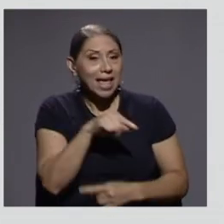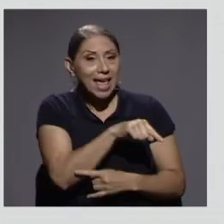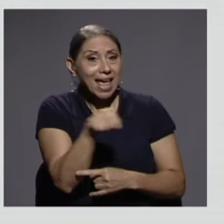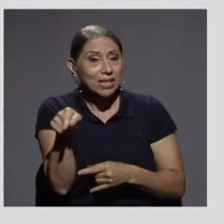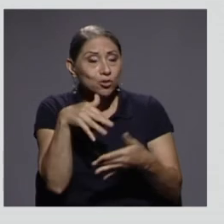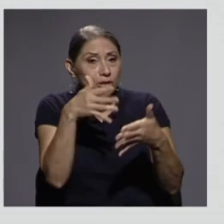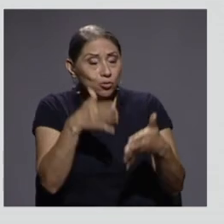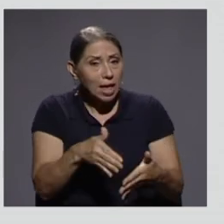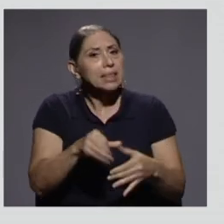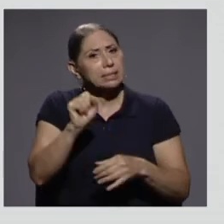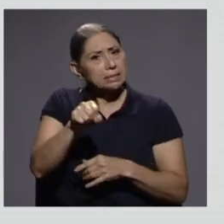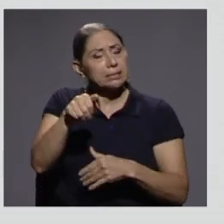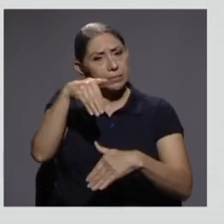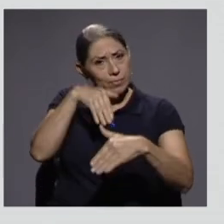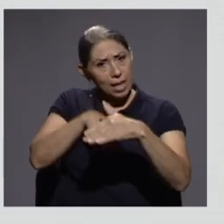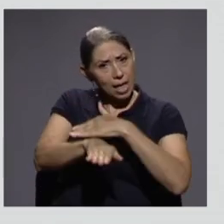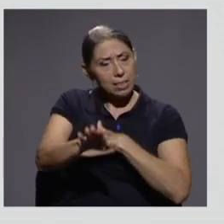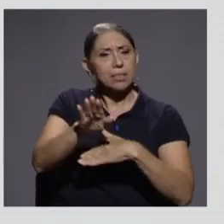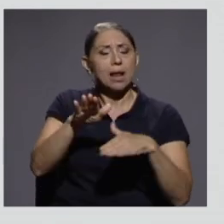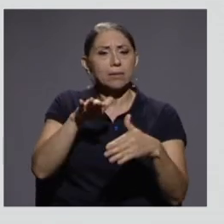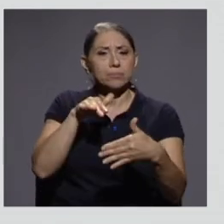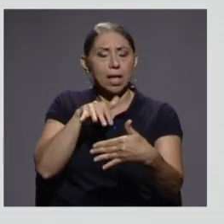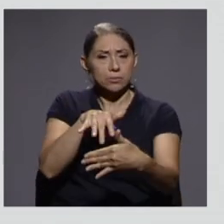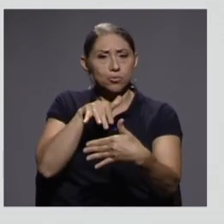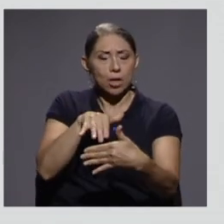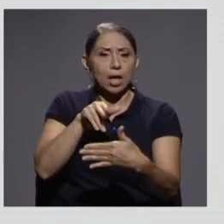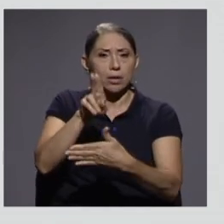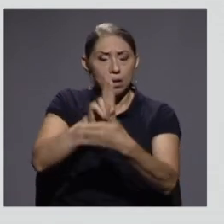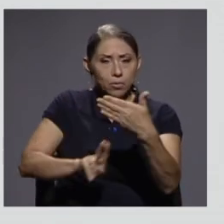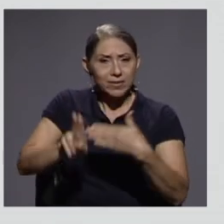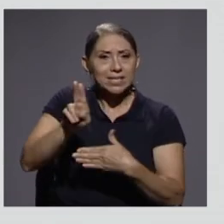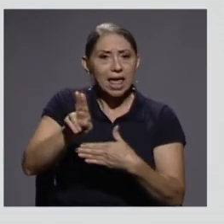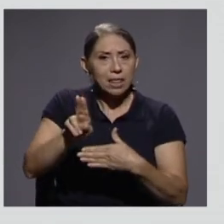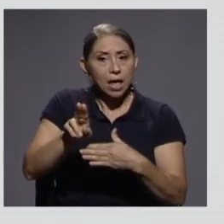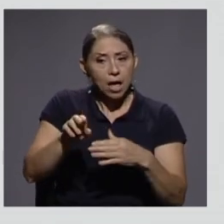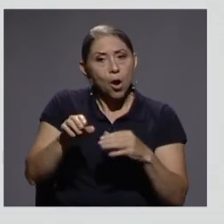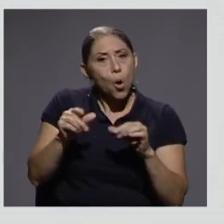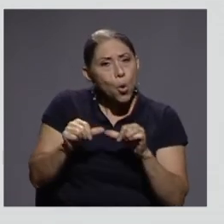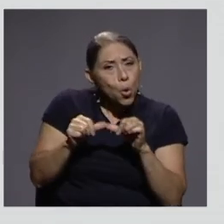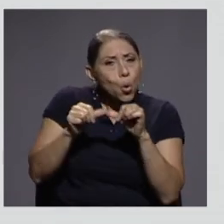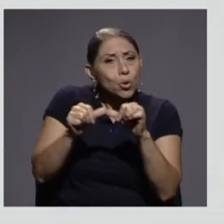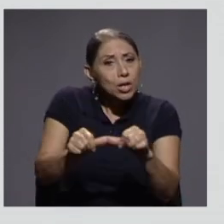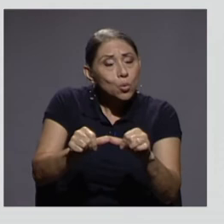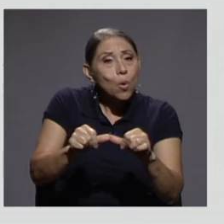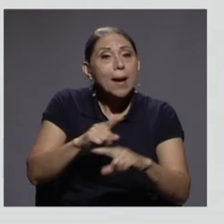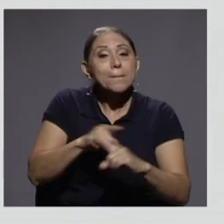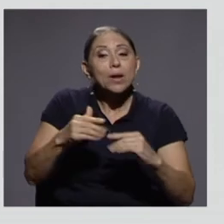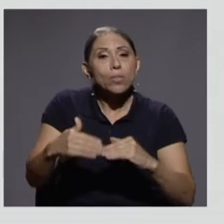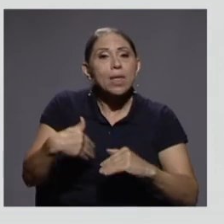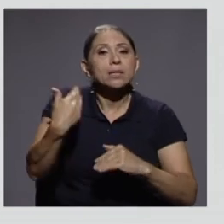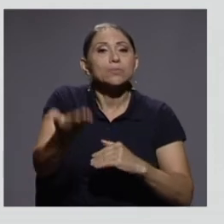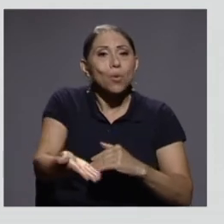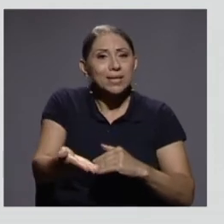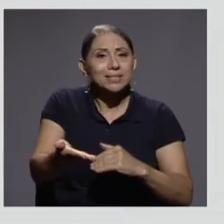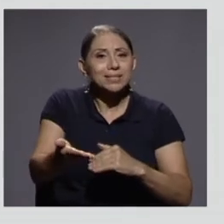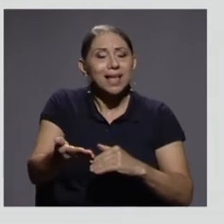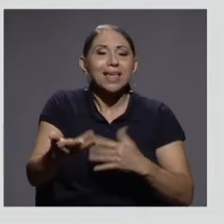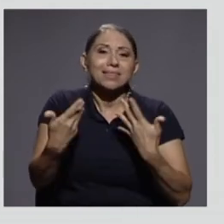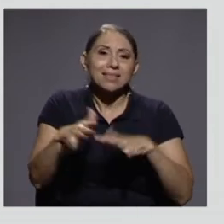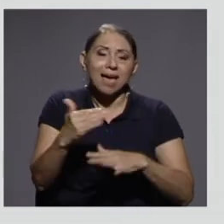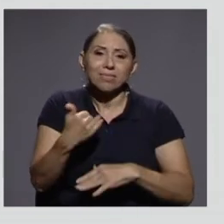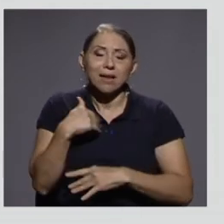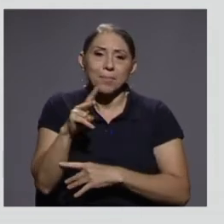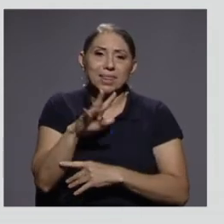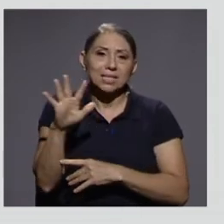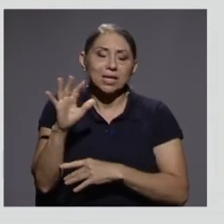acceden a la educación superior o continúan la educación superior después de cumplir 25 años, ¿verdad? Y un 44% de los